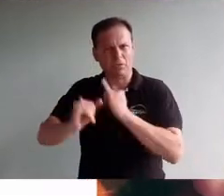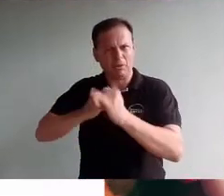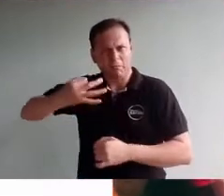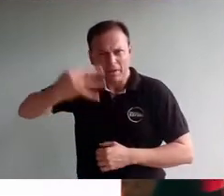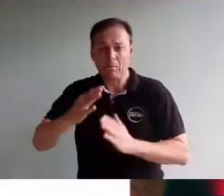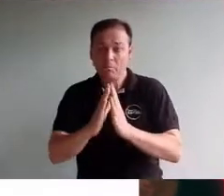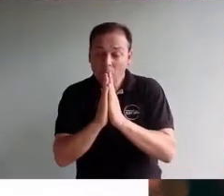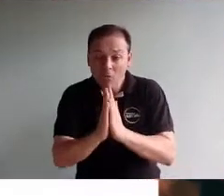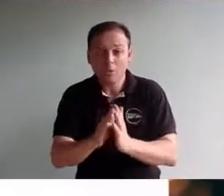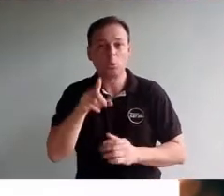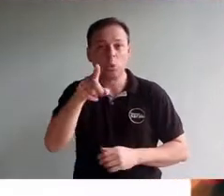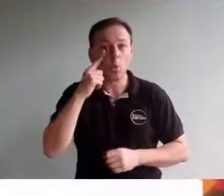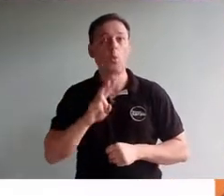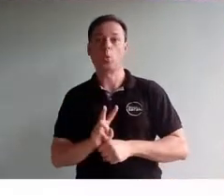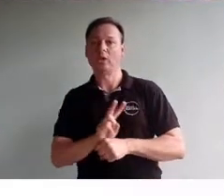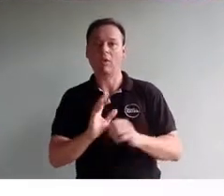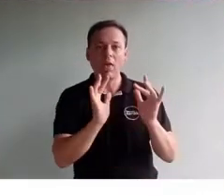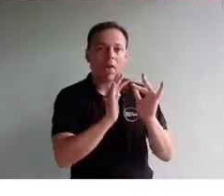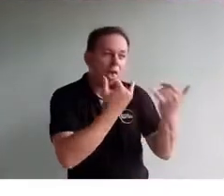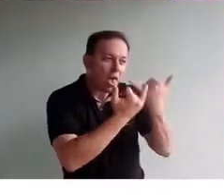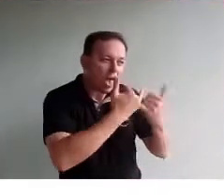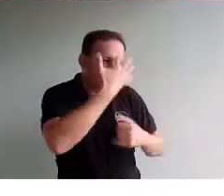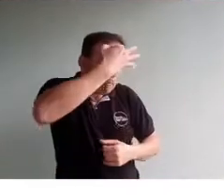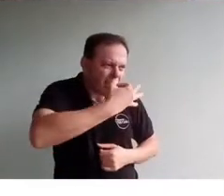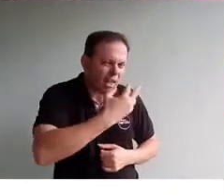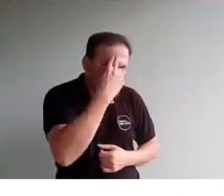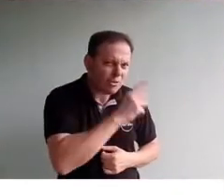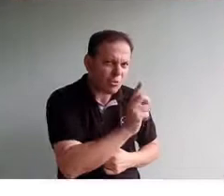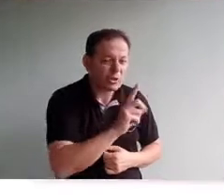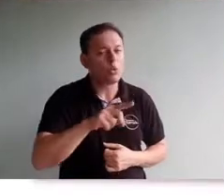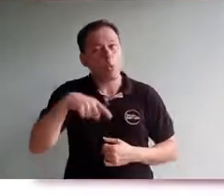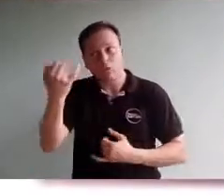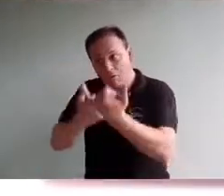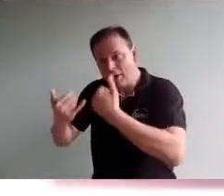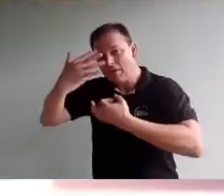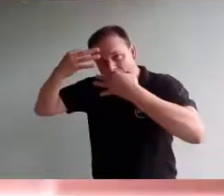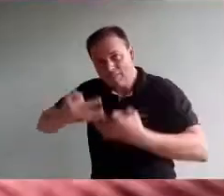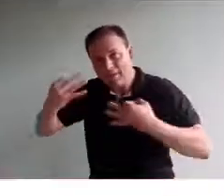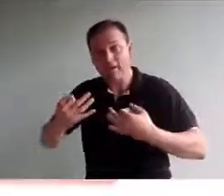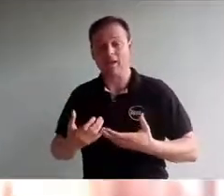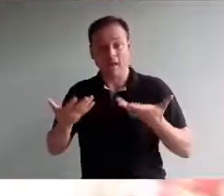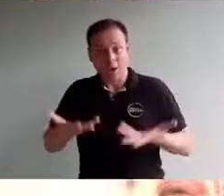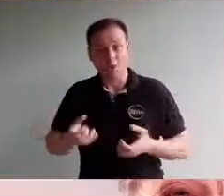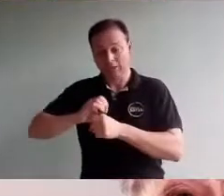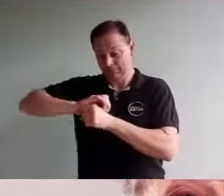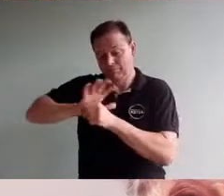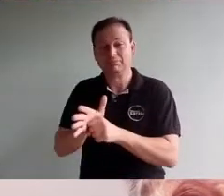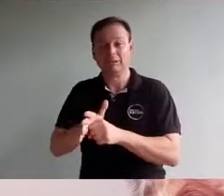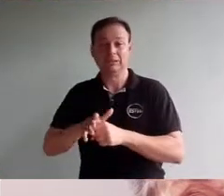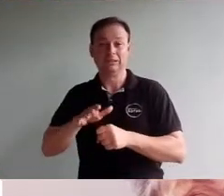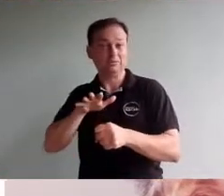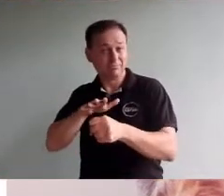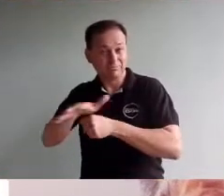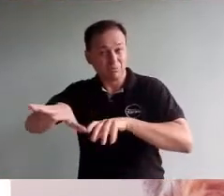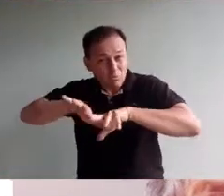experiencia profesional de muchos años, te pedimos a vos que seas prudente y te informes de buena fuente. Precisamente,